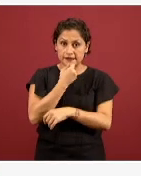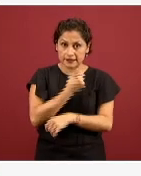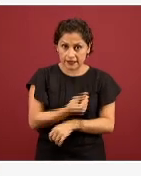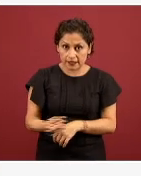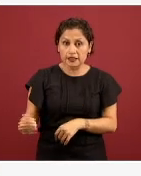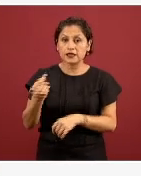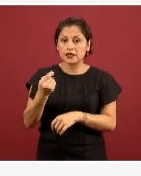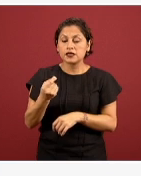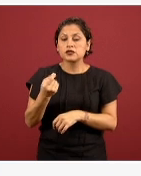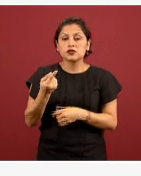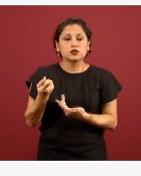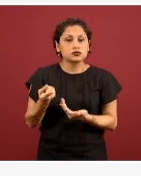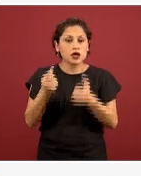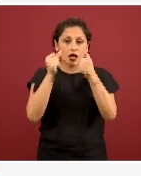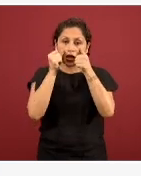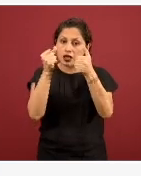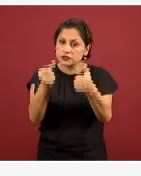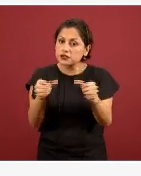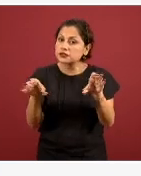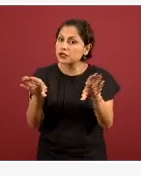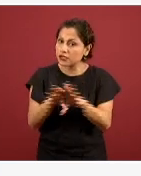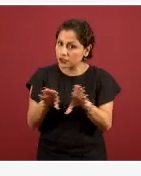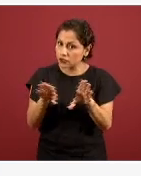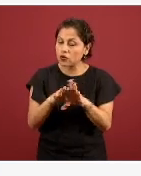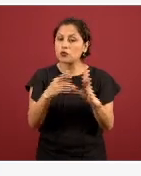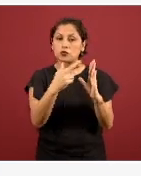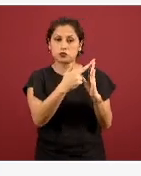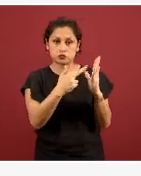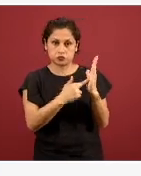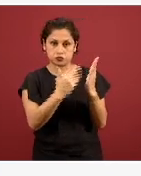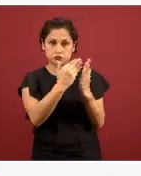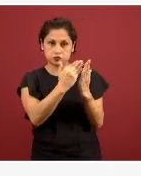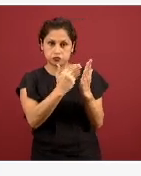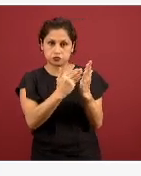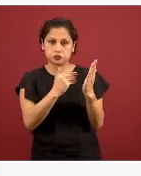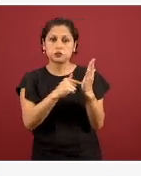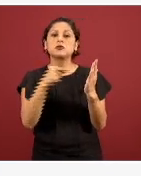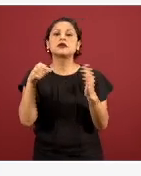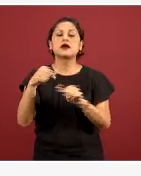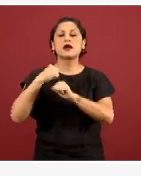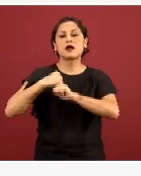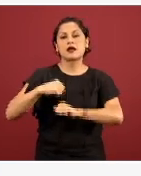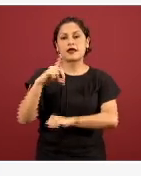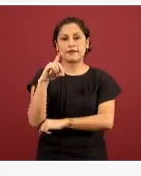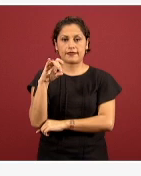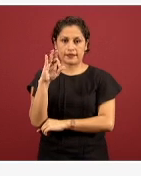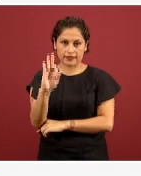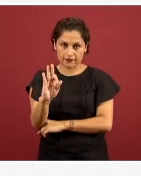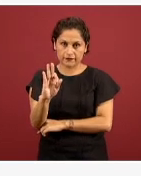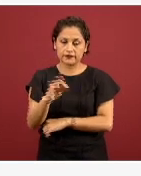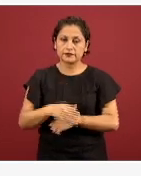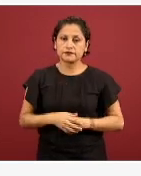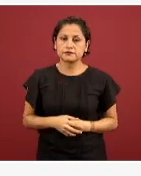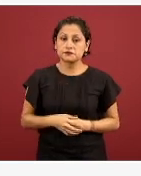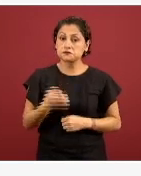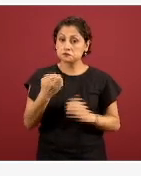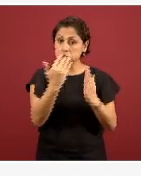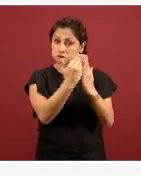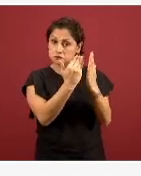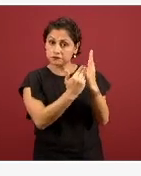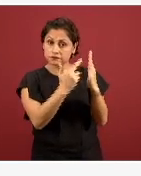-19 del Sistema Nacional DIF, que son las guarderías. Con estos lineamientos